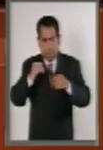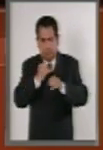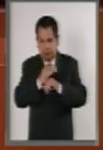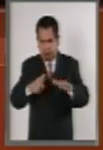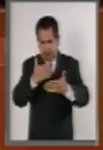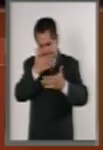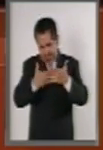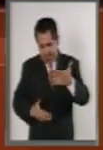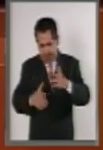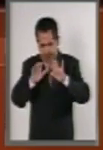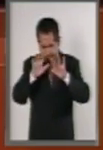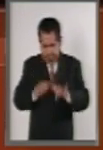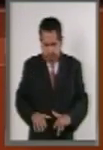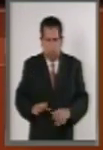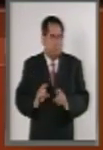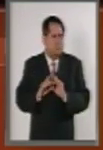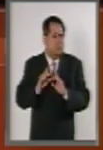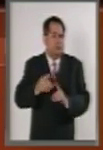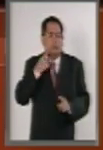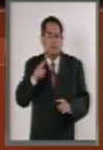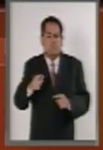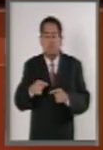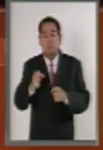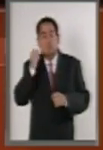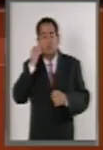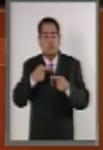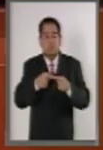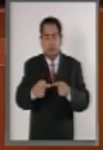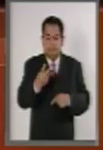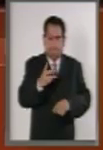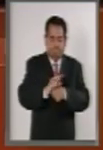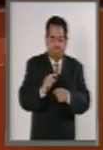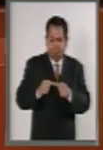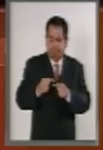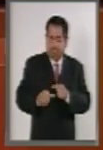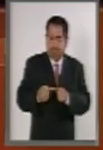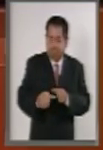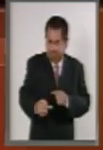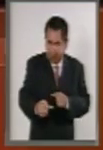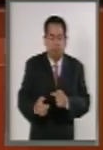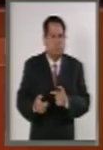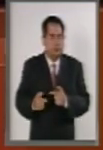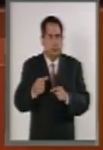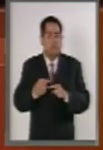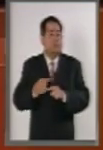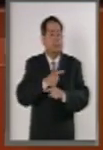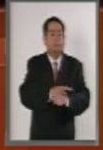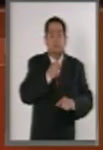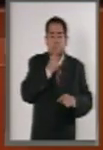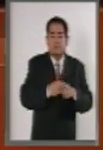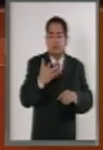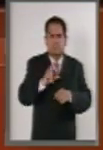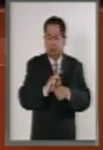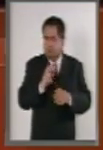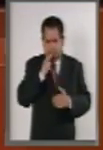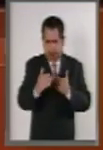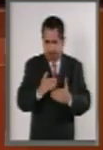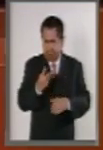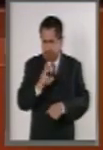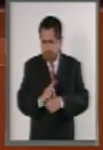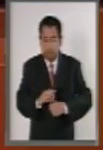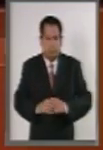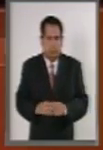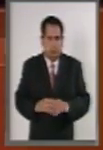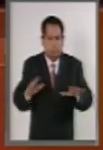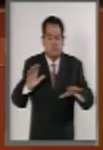los hechos motivo de la denuncia dentro de los plazos de tres días siguientes y el anterior dictamen decía cinco días. Se aprobó